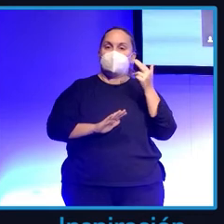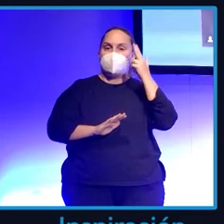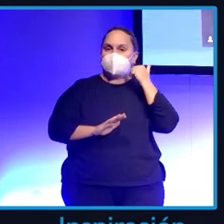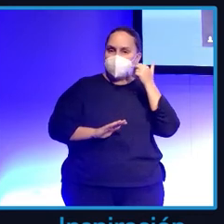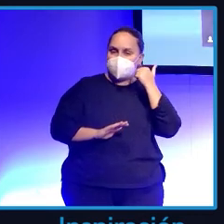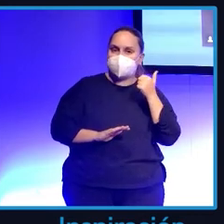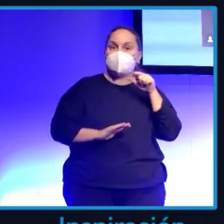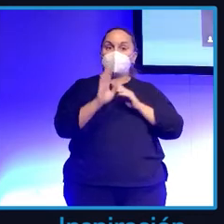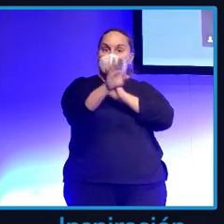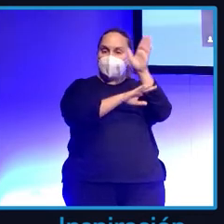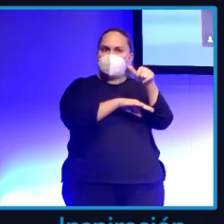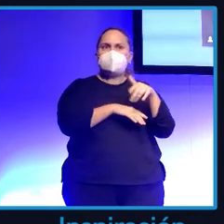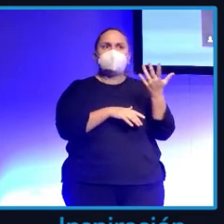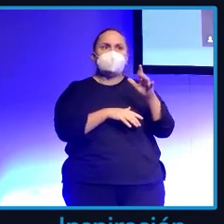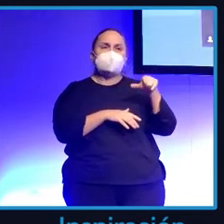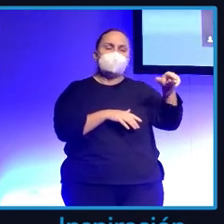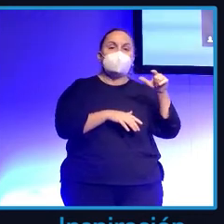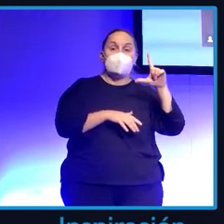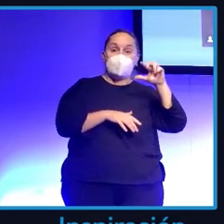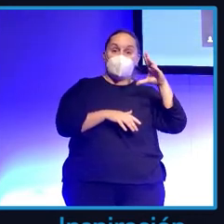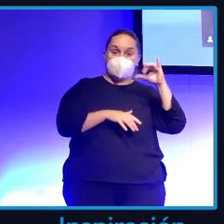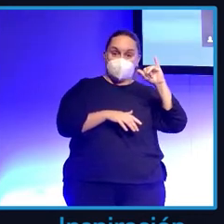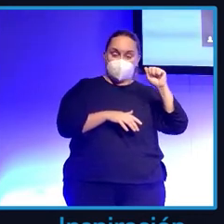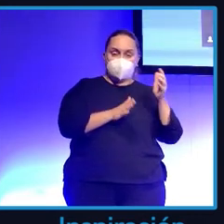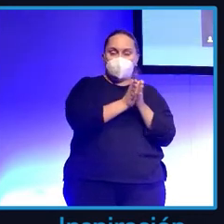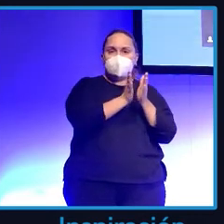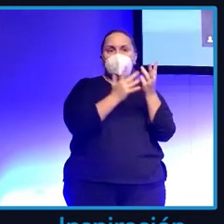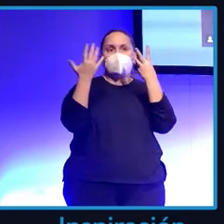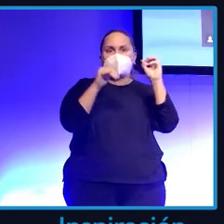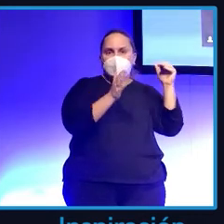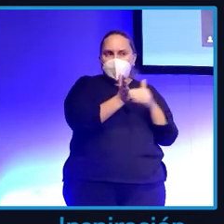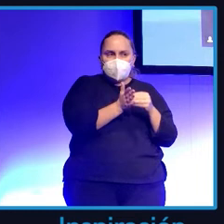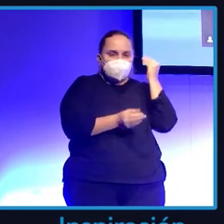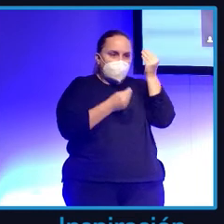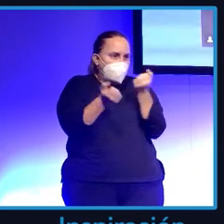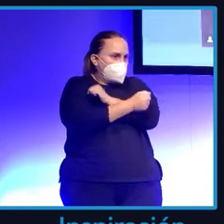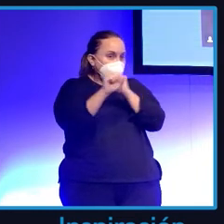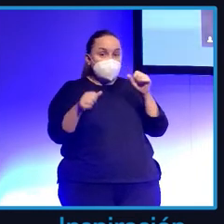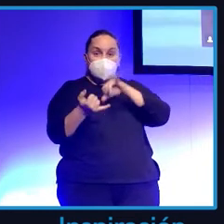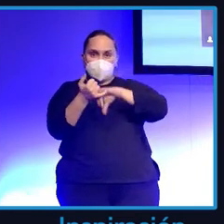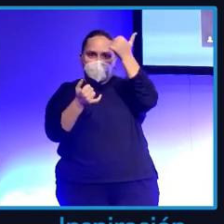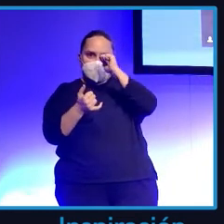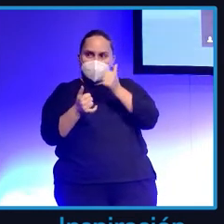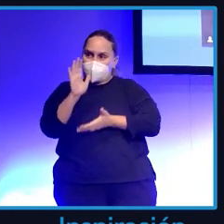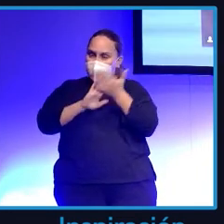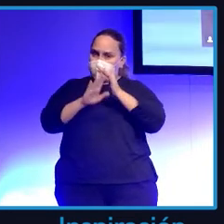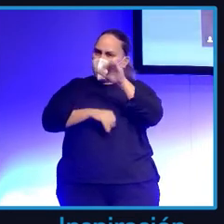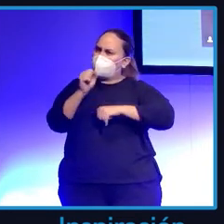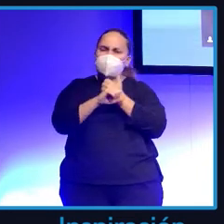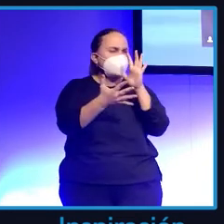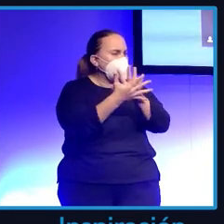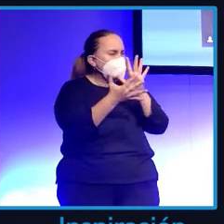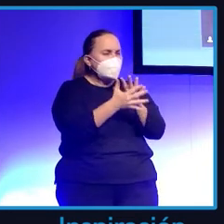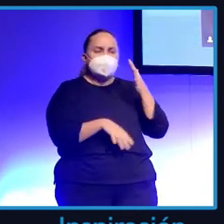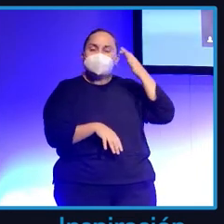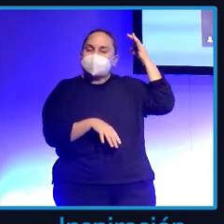80.000 o algo así. Y dijimos, no vamos a conseguir dinero ni de coña. Y mi marido, llevando al aeropuerto, me decía, tú no te preocupes que seguro que los de Unicef lo